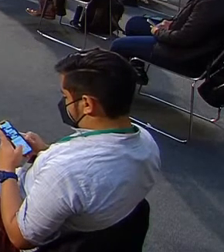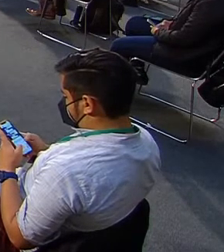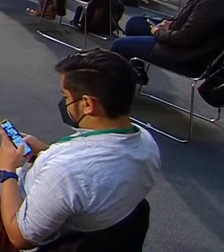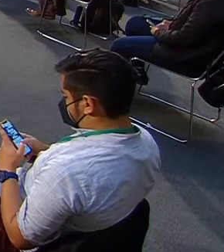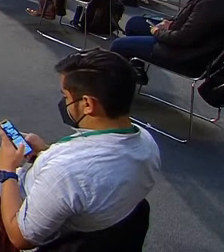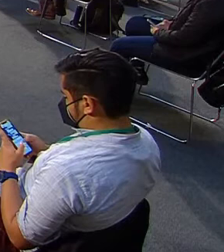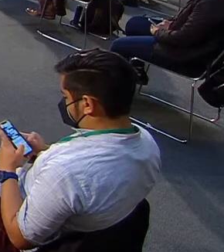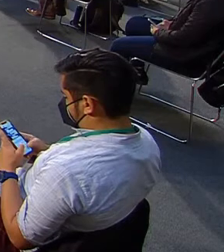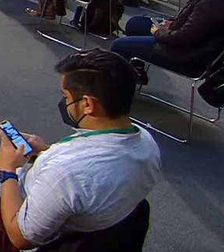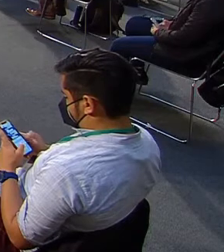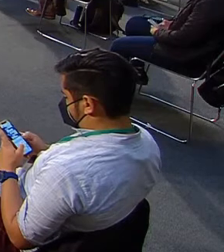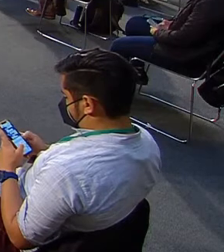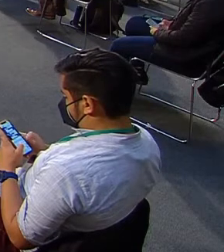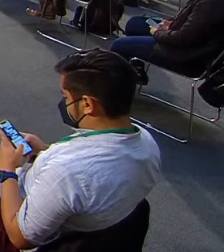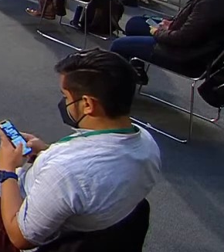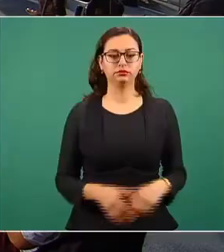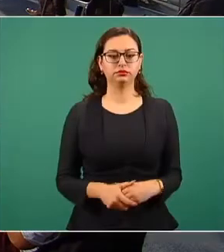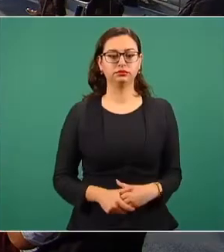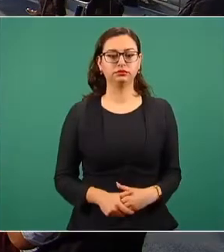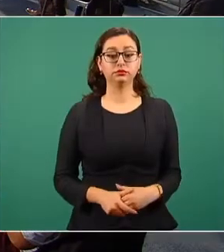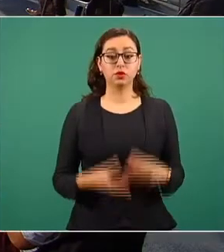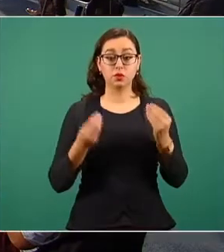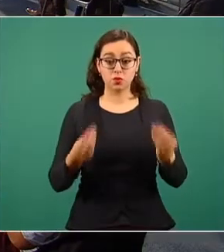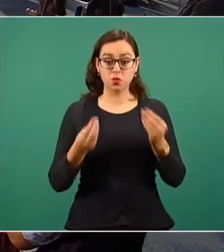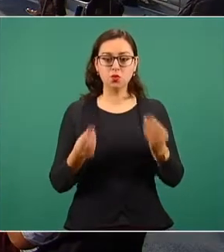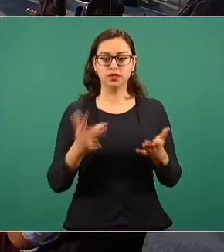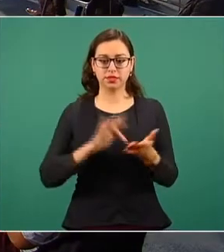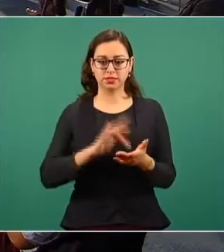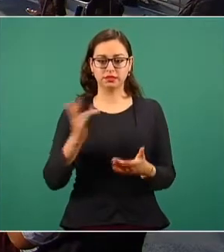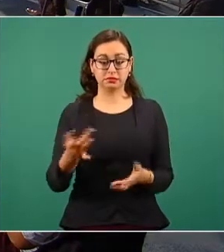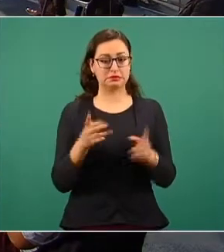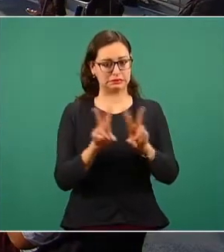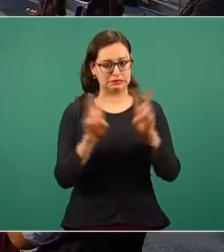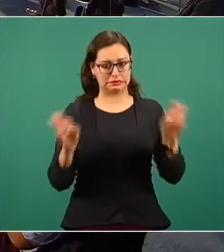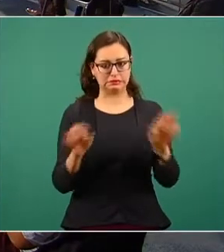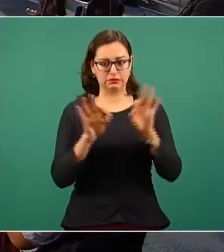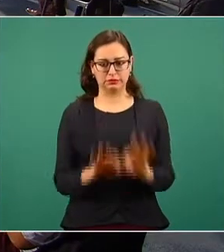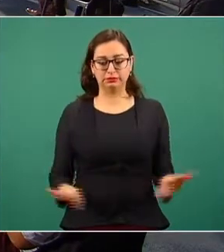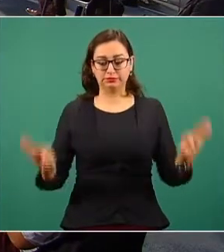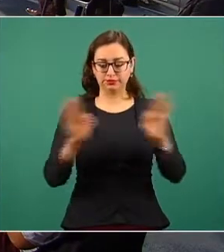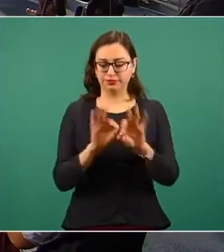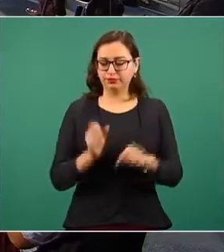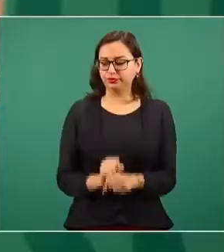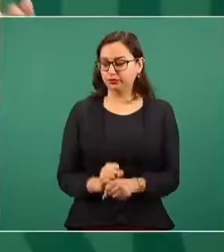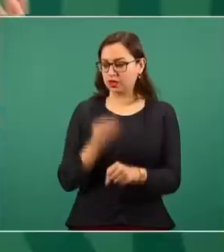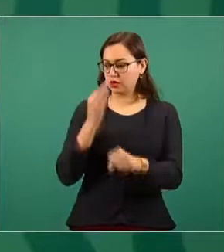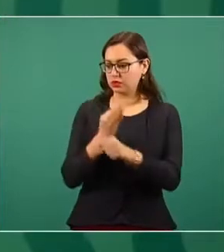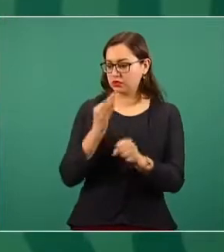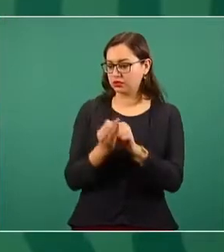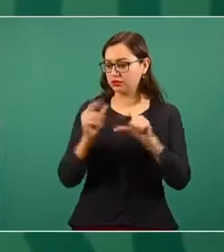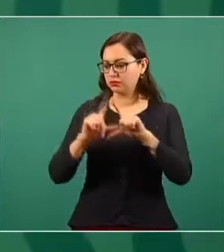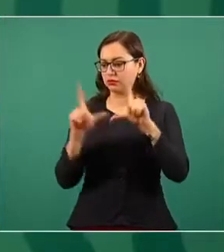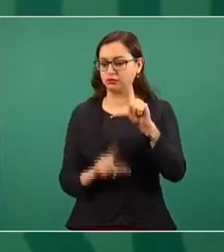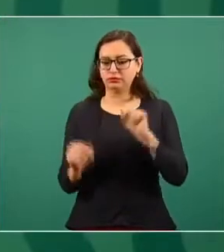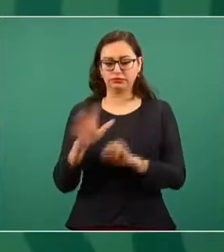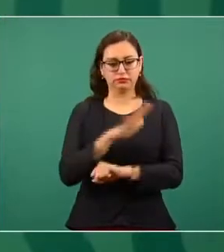de uno de los elementos que creo que a todos nos entusiasman, nos ponen optimistas de que hay una